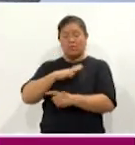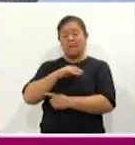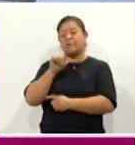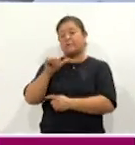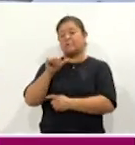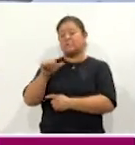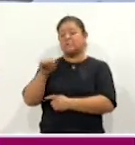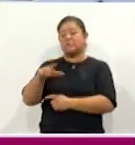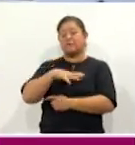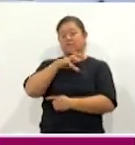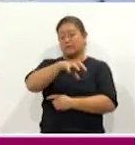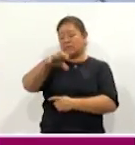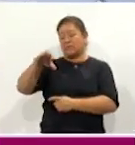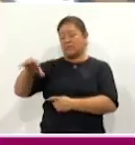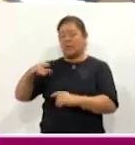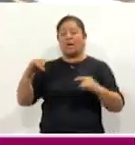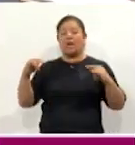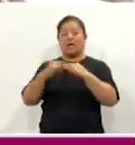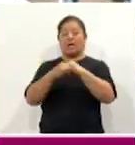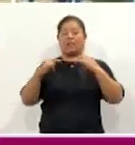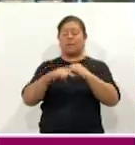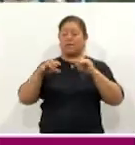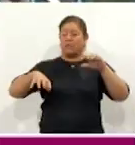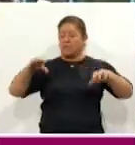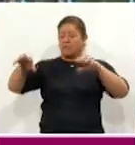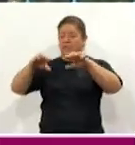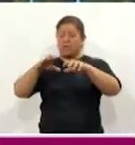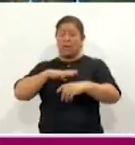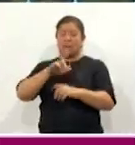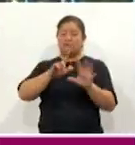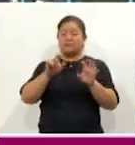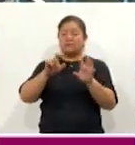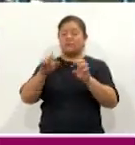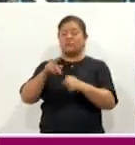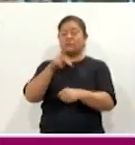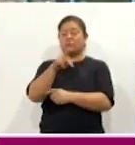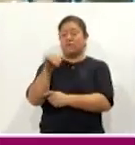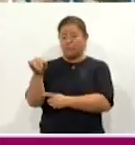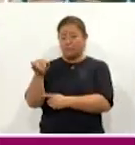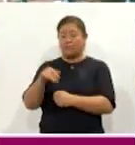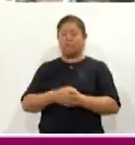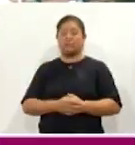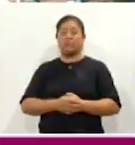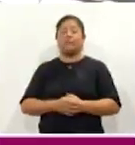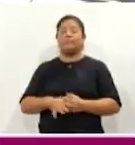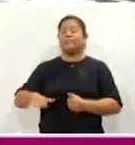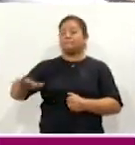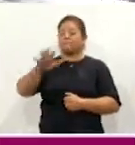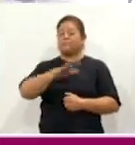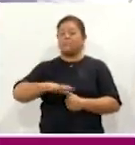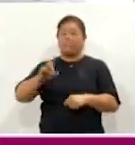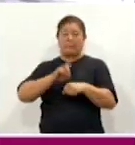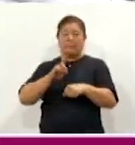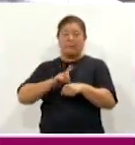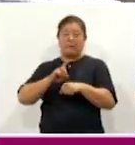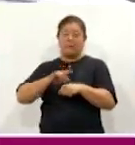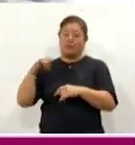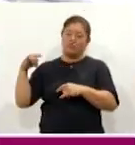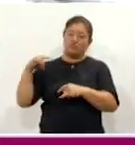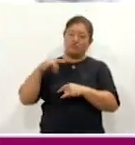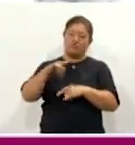en los nueve tramos carreteros de la entidad que comprenden más de 700 kilómetros con un aforo promedio diario de 10